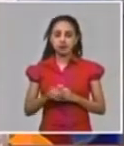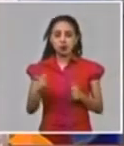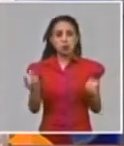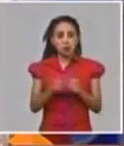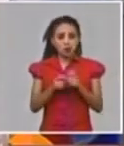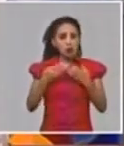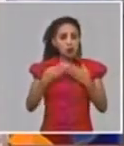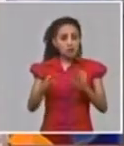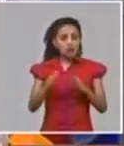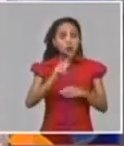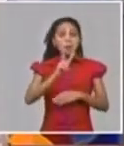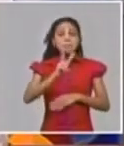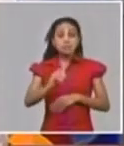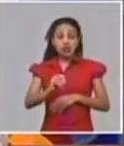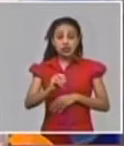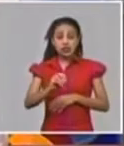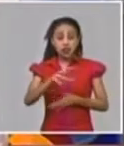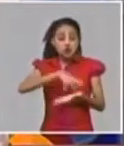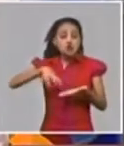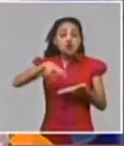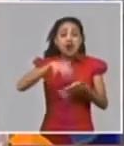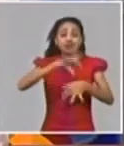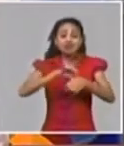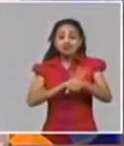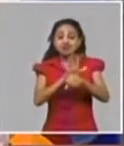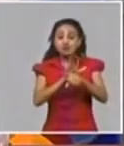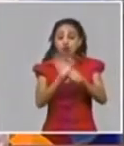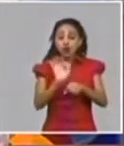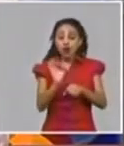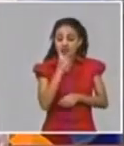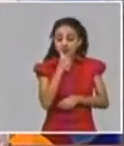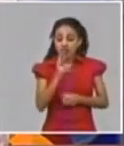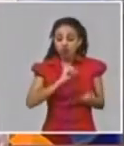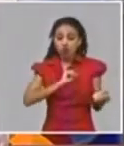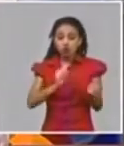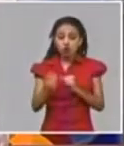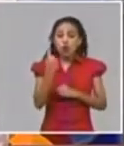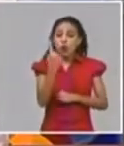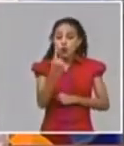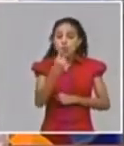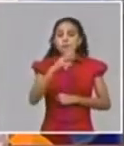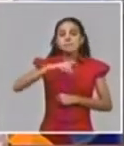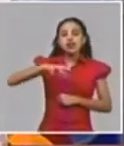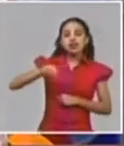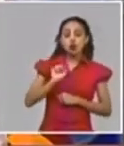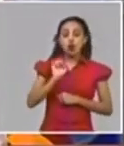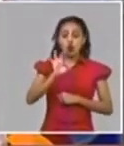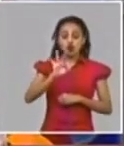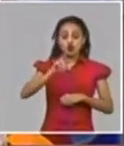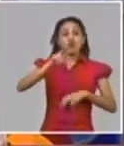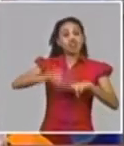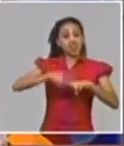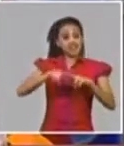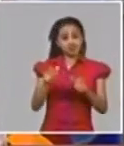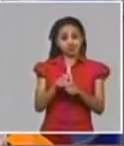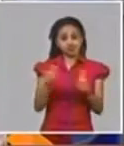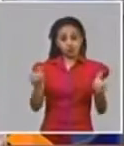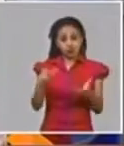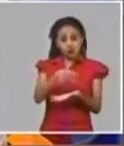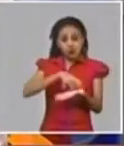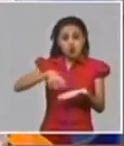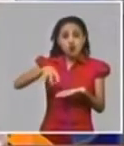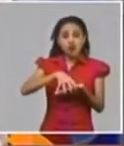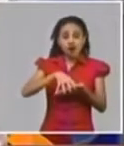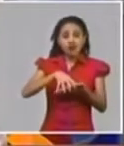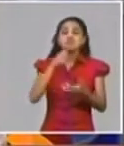mantienen 20 artículos eso se ha explicado hay uno que se mantiene en Pérez de Río 8 La Habana es la que mayor número de eventos